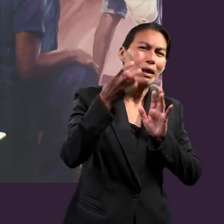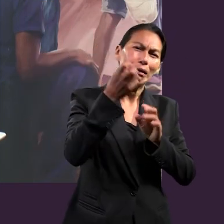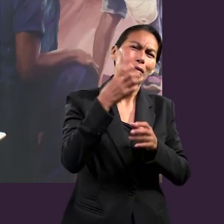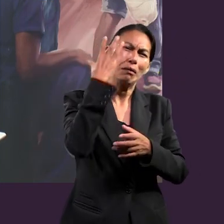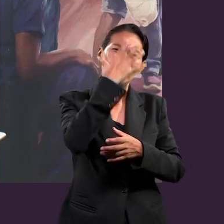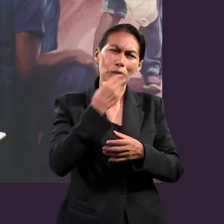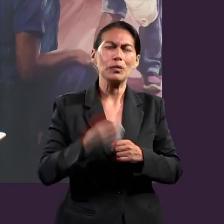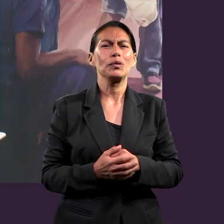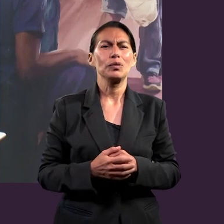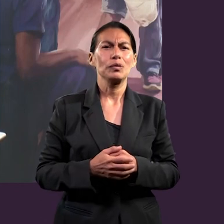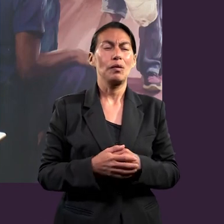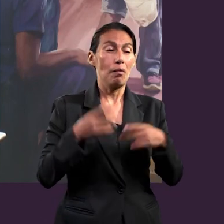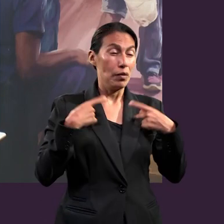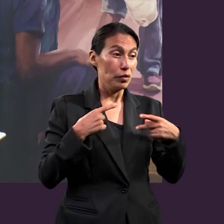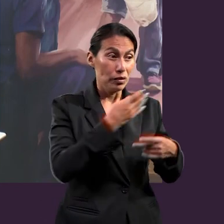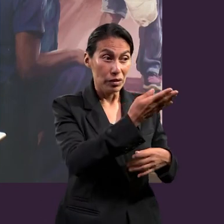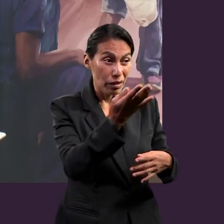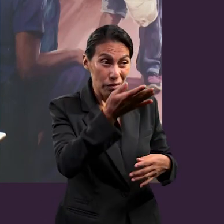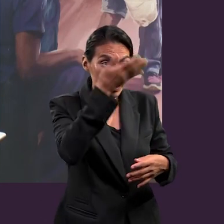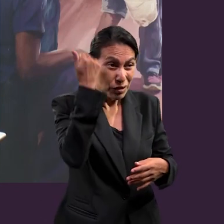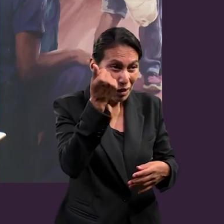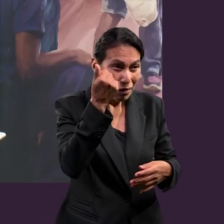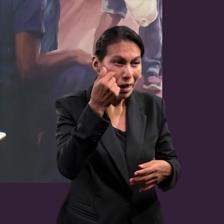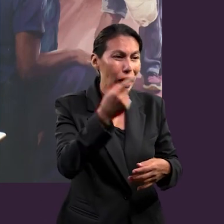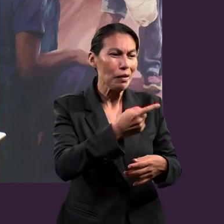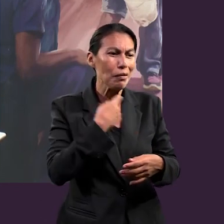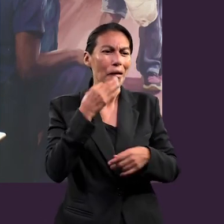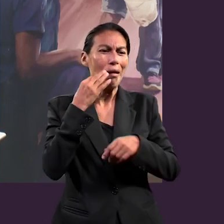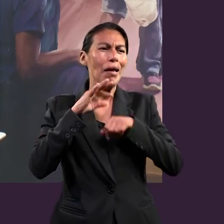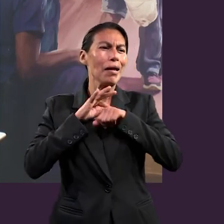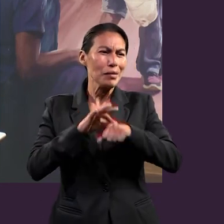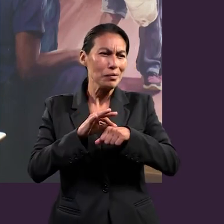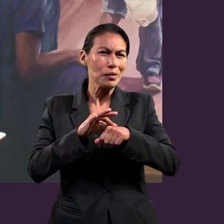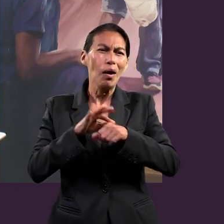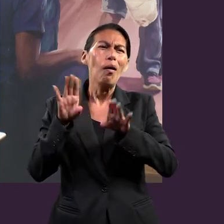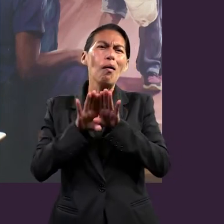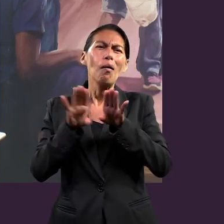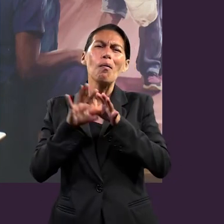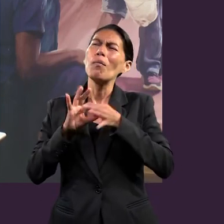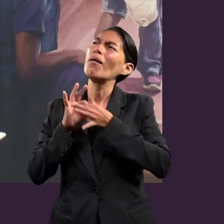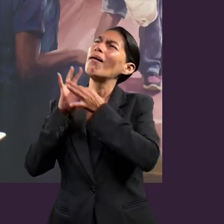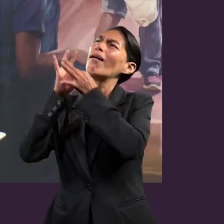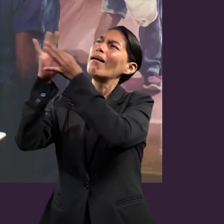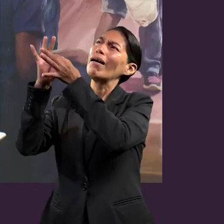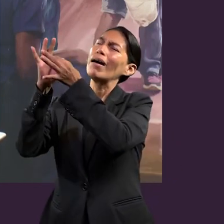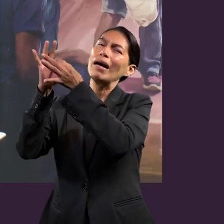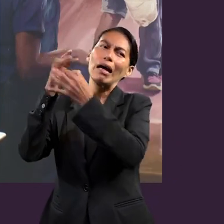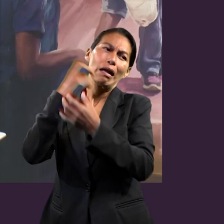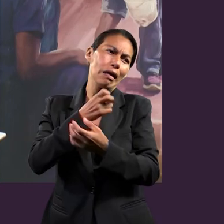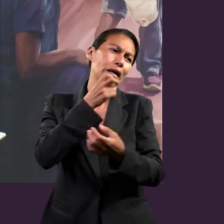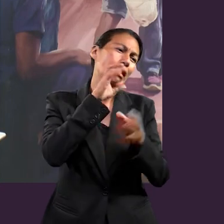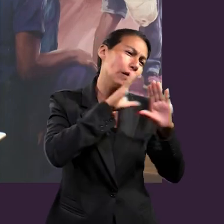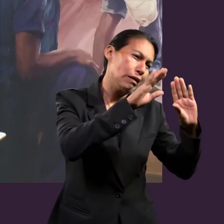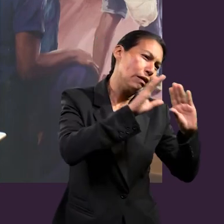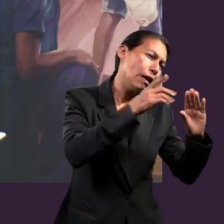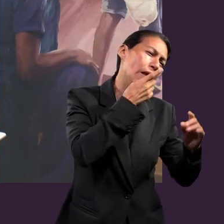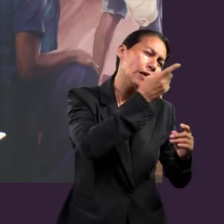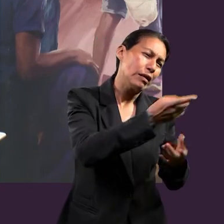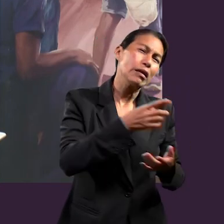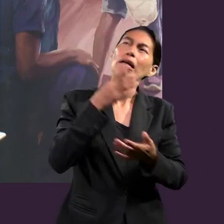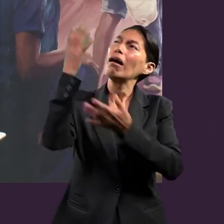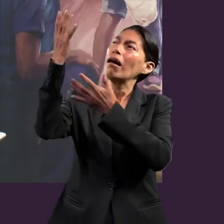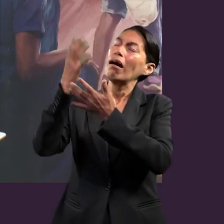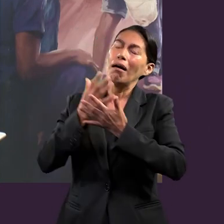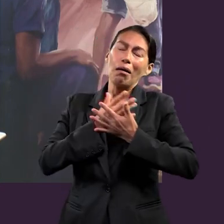expresarle a las demás personas pues lo que nosotros vivimos siendo cristianos y cómo ellos también pueden serlo, transmitirles